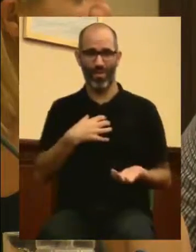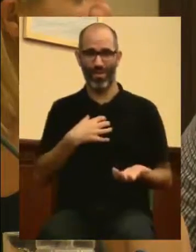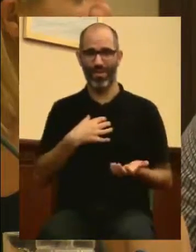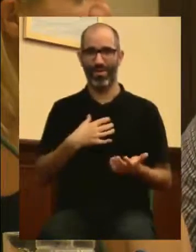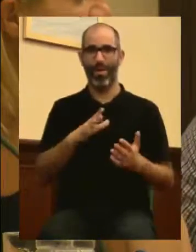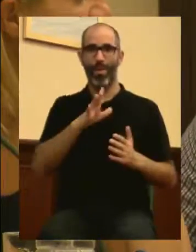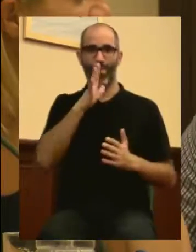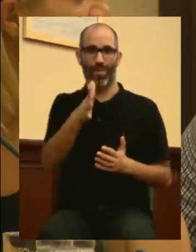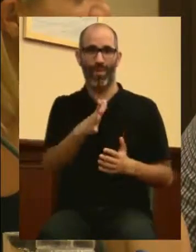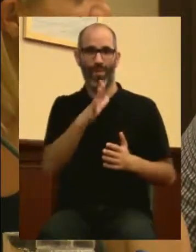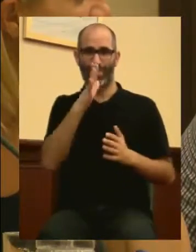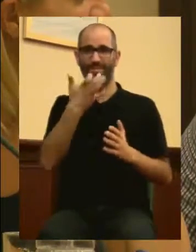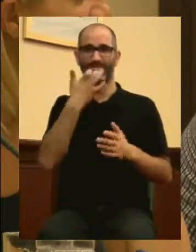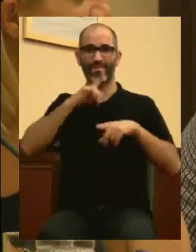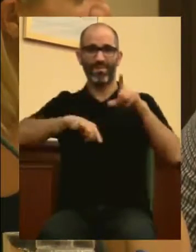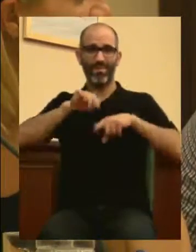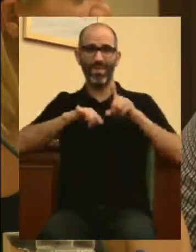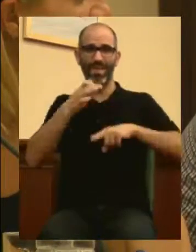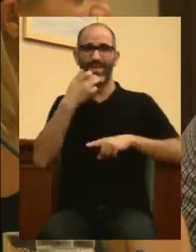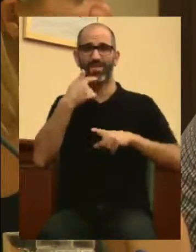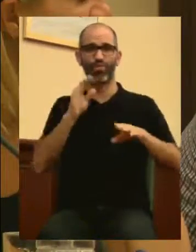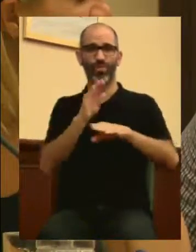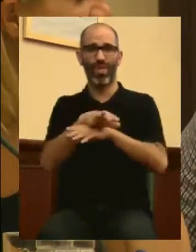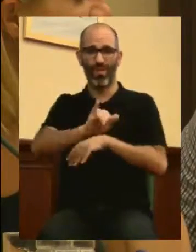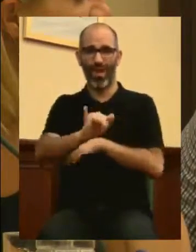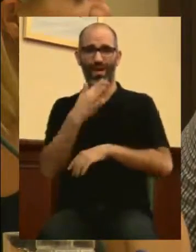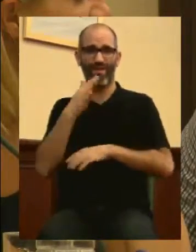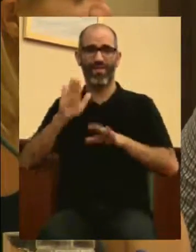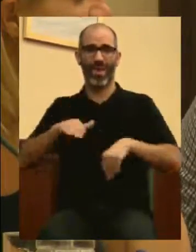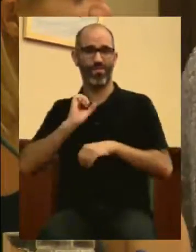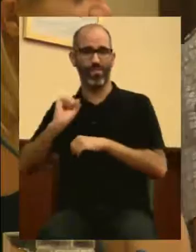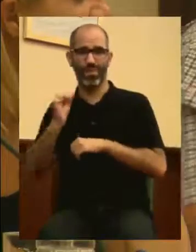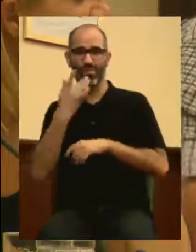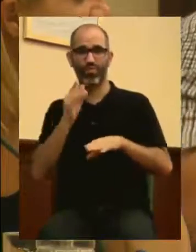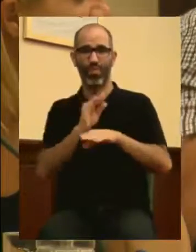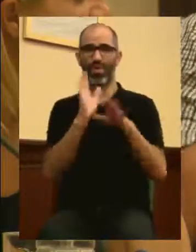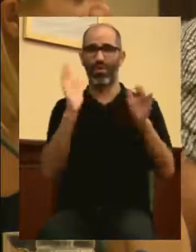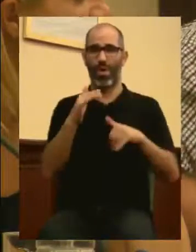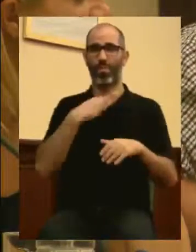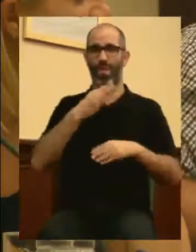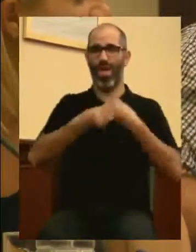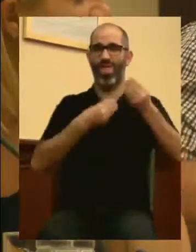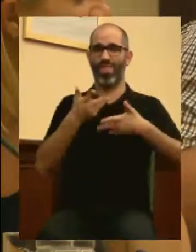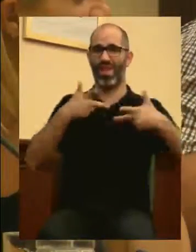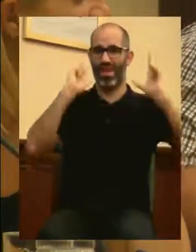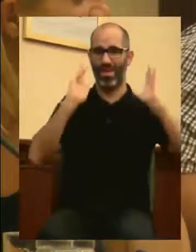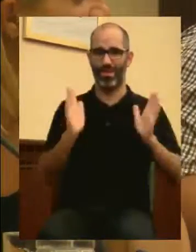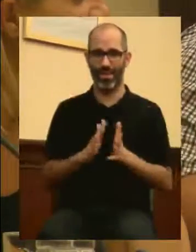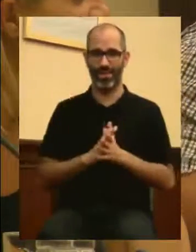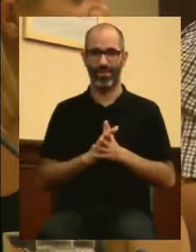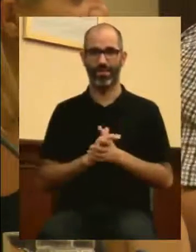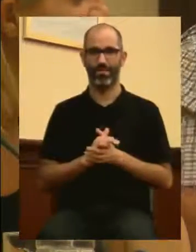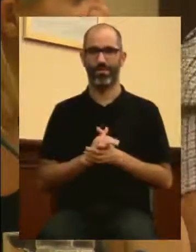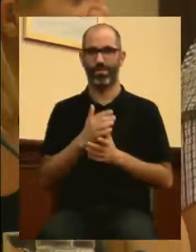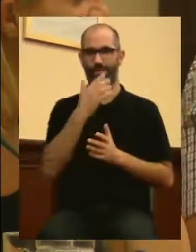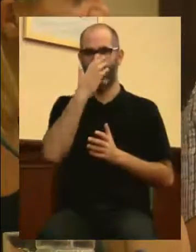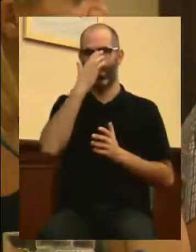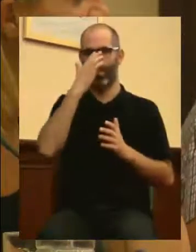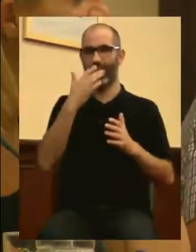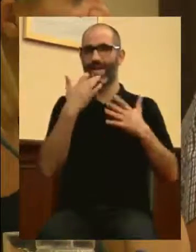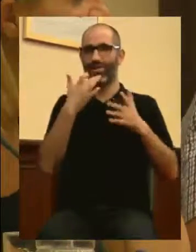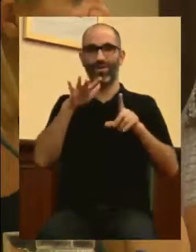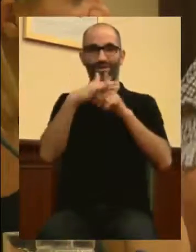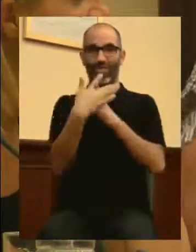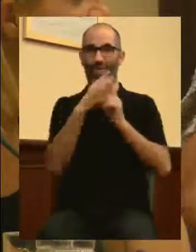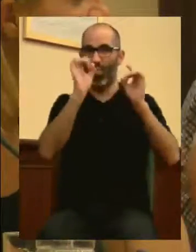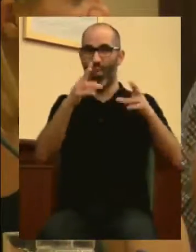Porque dependen de subvenciones de Estados. Porque los financian los Estados. Esto lo bajamos en la escala y ocurre exactamente lo